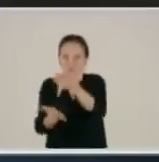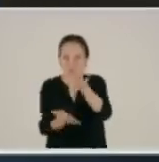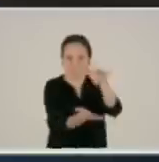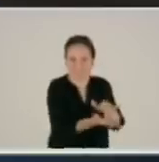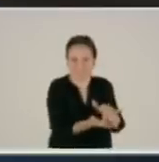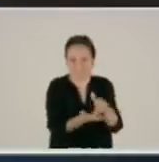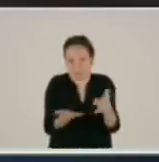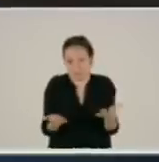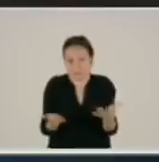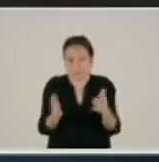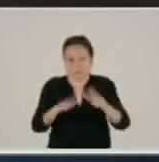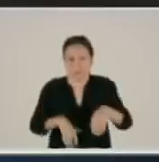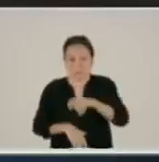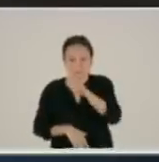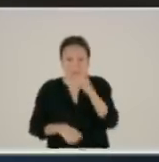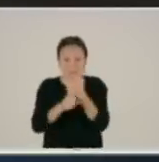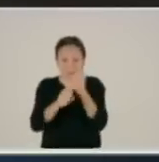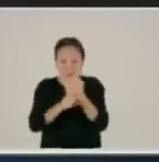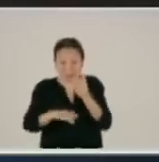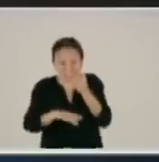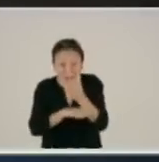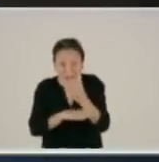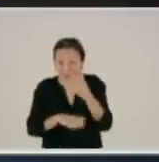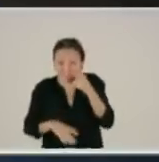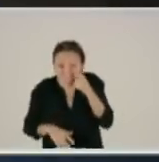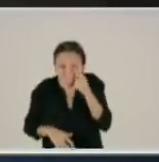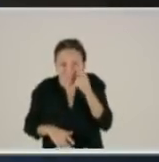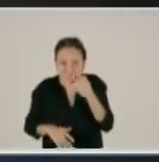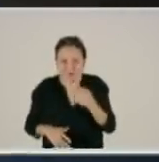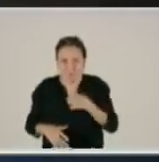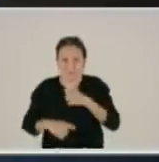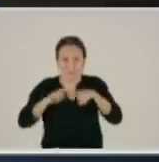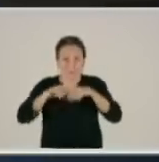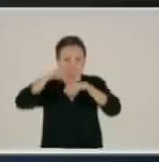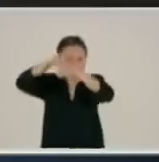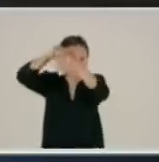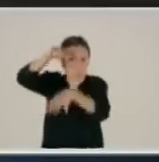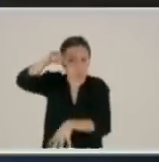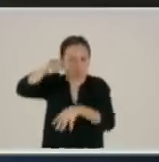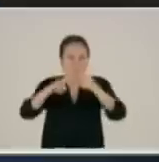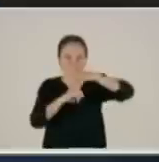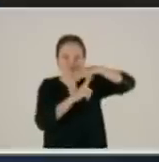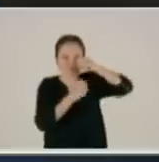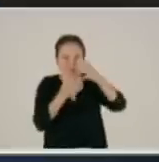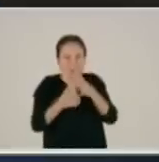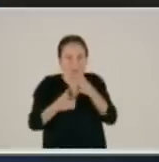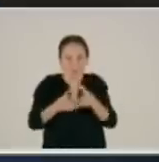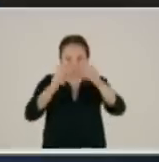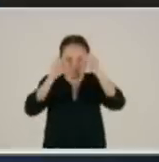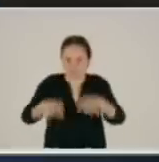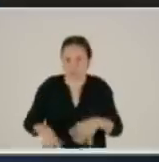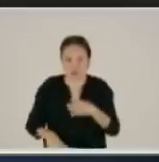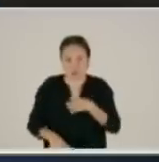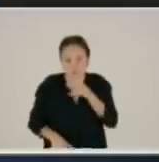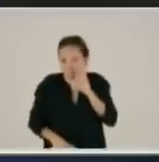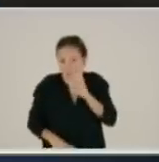trabajo de los trabajadores, ni las descargas de los medios aéreos, ni en la zona que